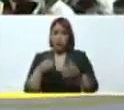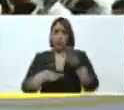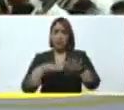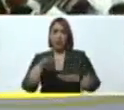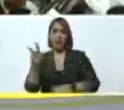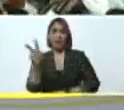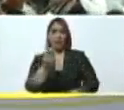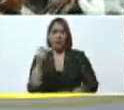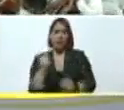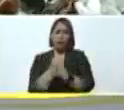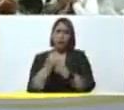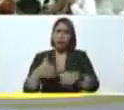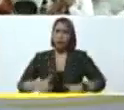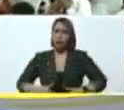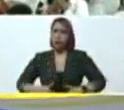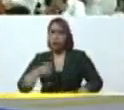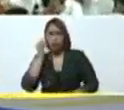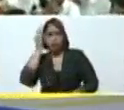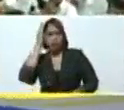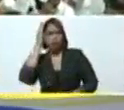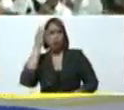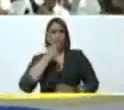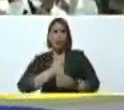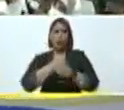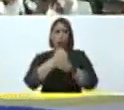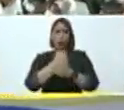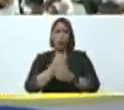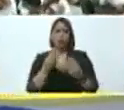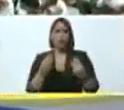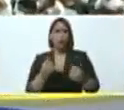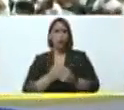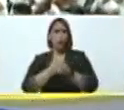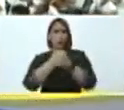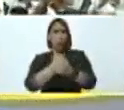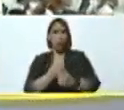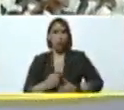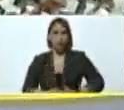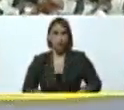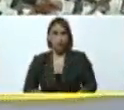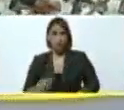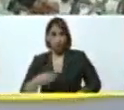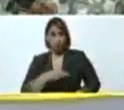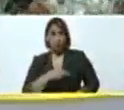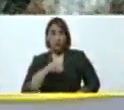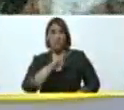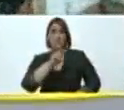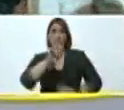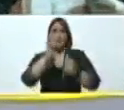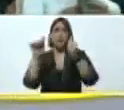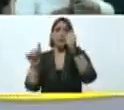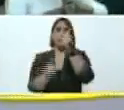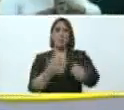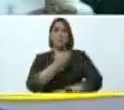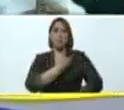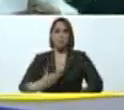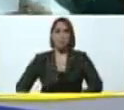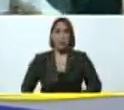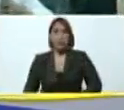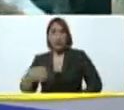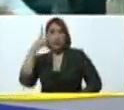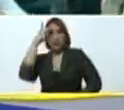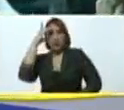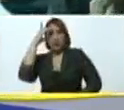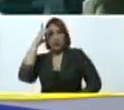Con trabajo, esfuerzo, conocimiento, amor. Mucho amor. Hoy estamos aquí la vicepresidenta ejecutiva, Delcy Rodríguez.